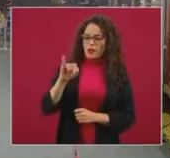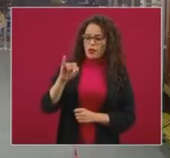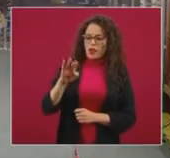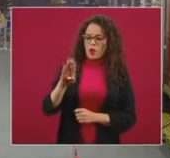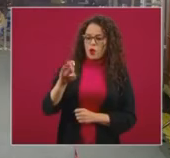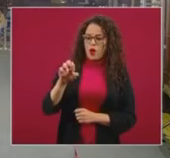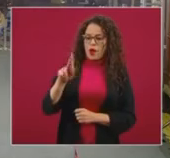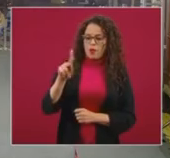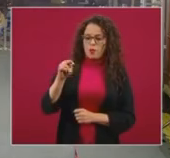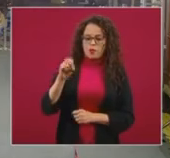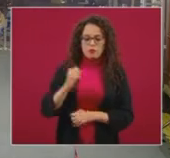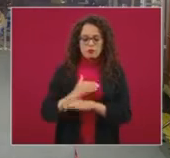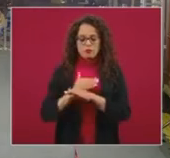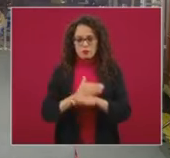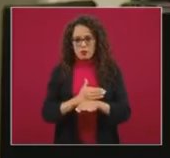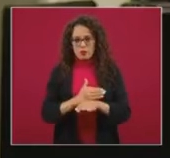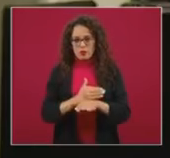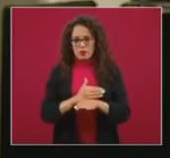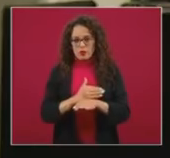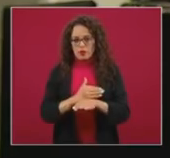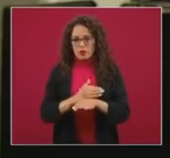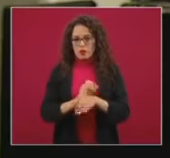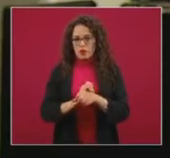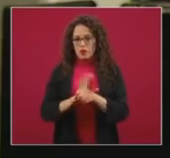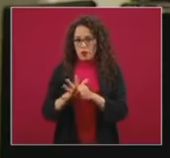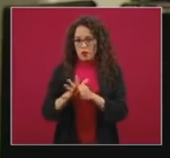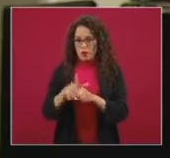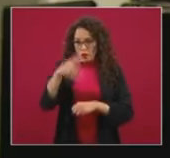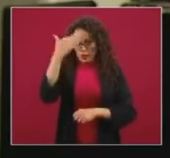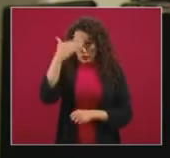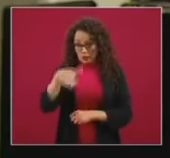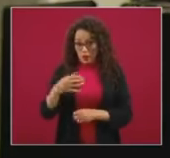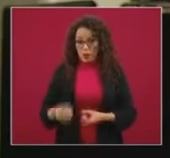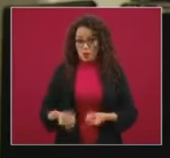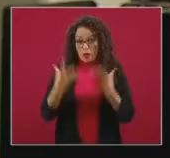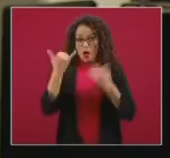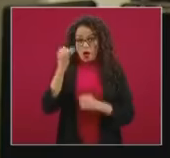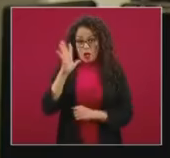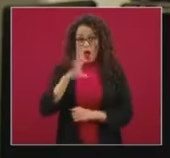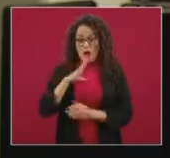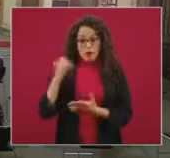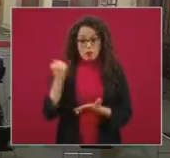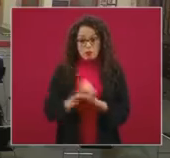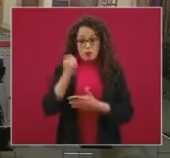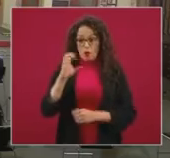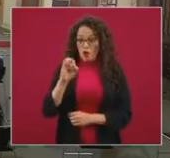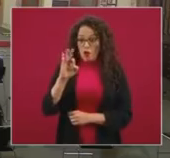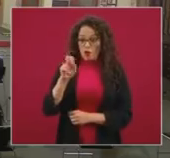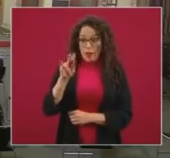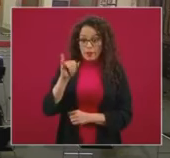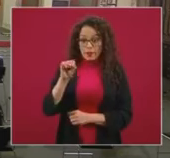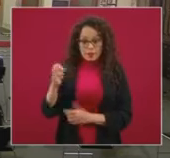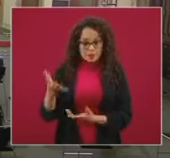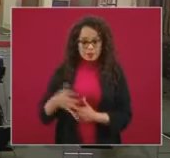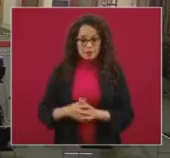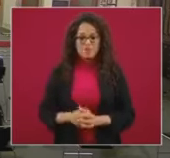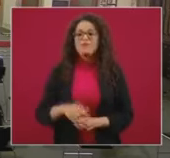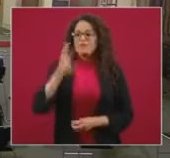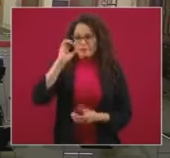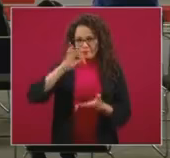¿cuántos son y cuáles de ellos ya tienen la autorización de COFEPRIS? Gracias. Muchas gracias. Contesto esta segunda.